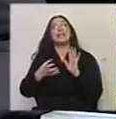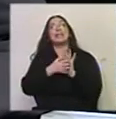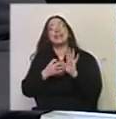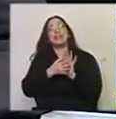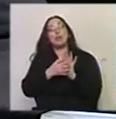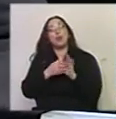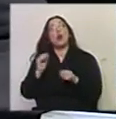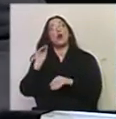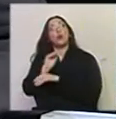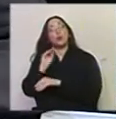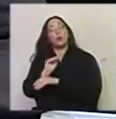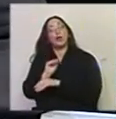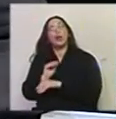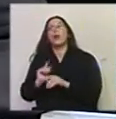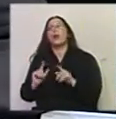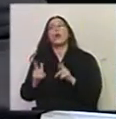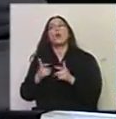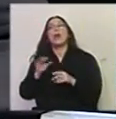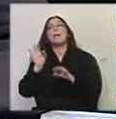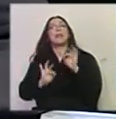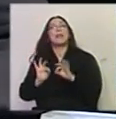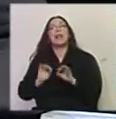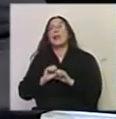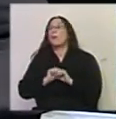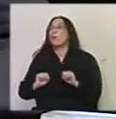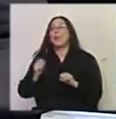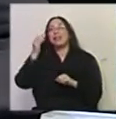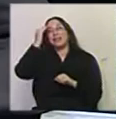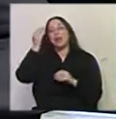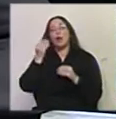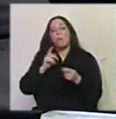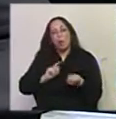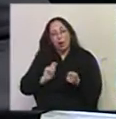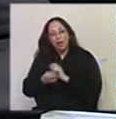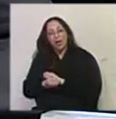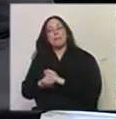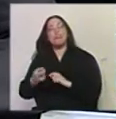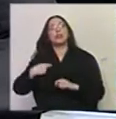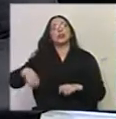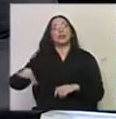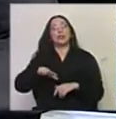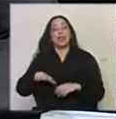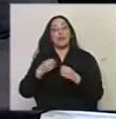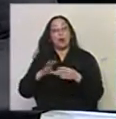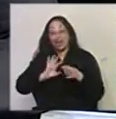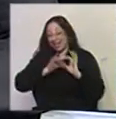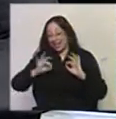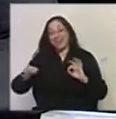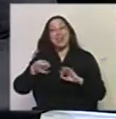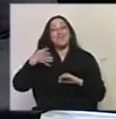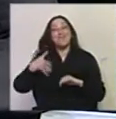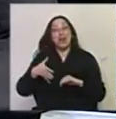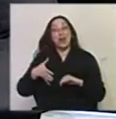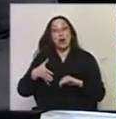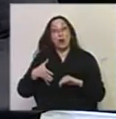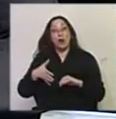expresiones culturales, claro, no tiene mediciones, es imposible saber cómo modifican a nuestra sociedad, porque la cadena de valor y de reacción